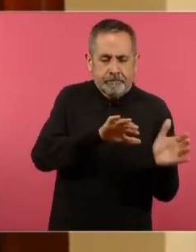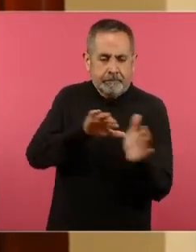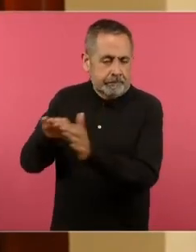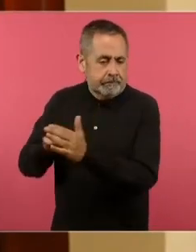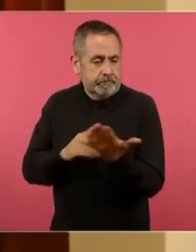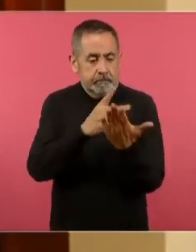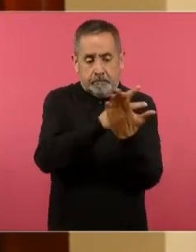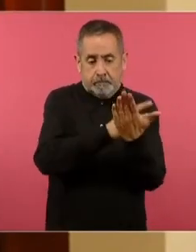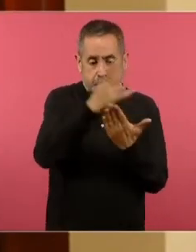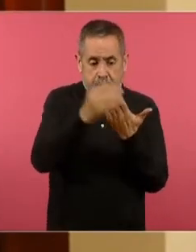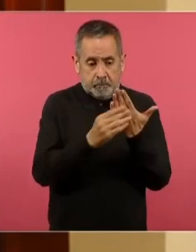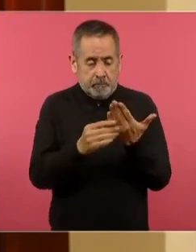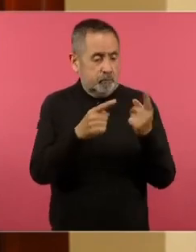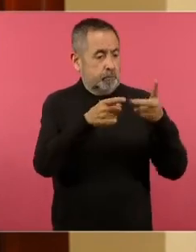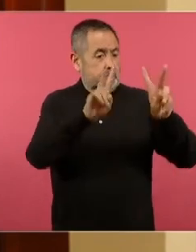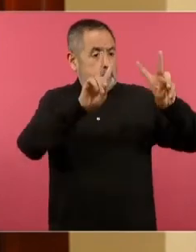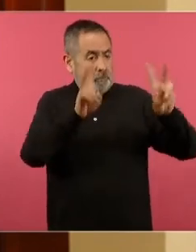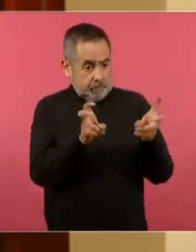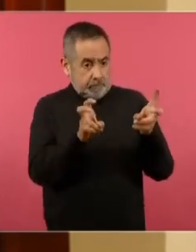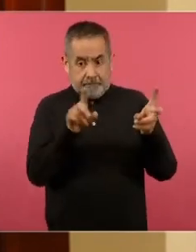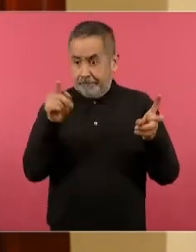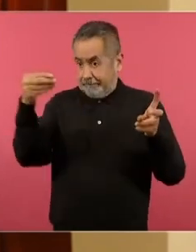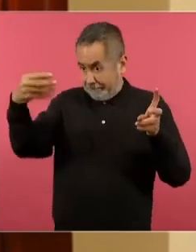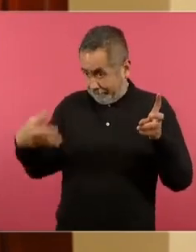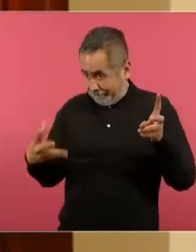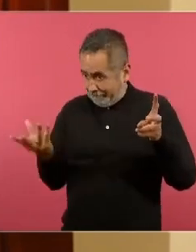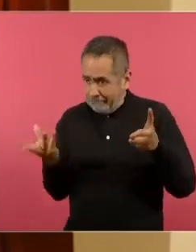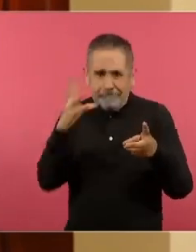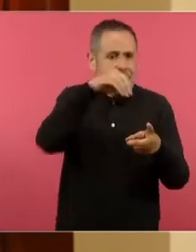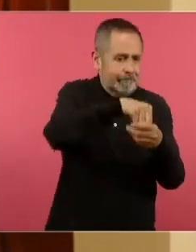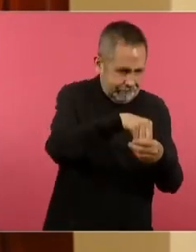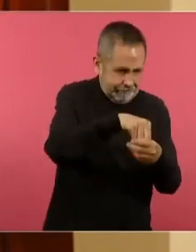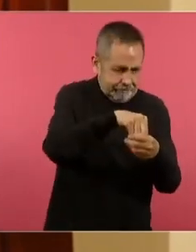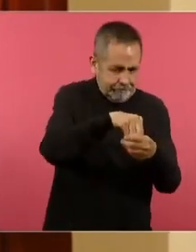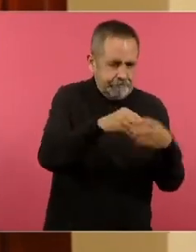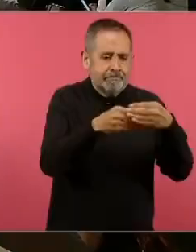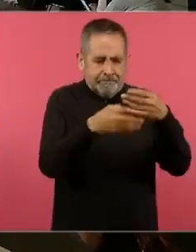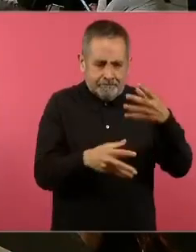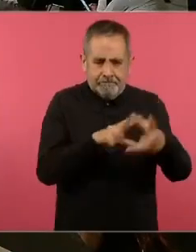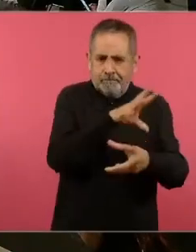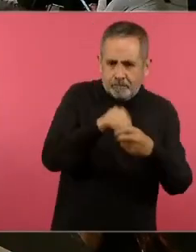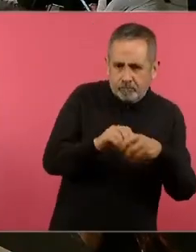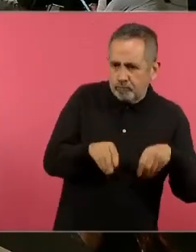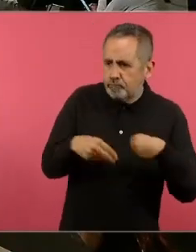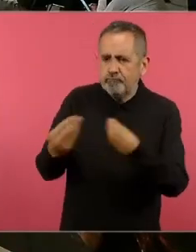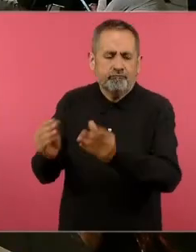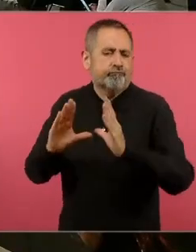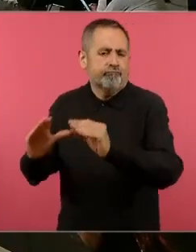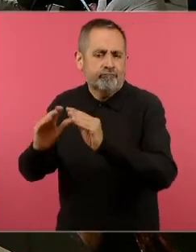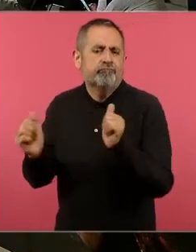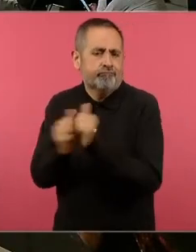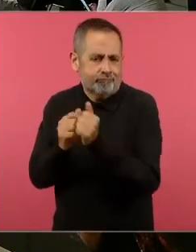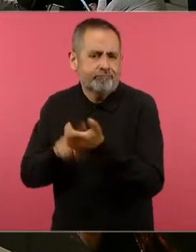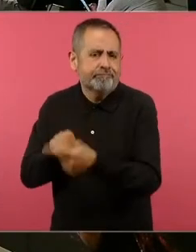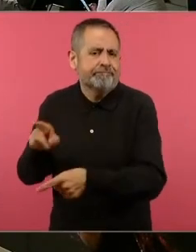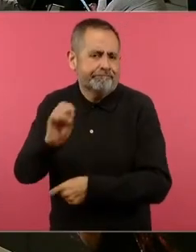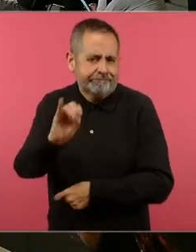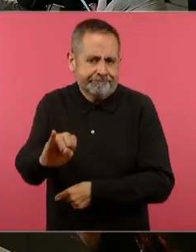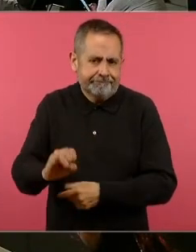vida y desde el problema de la vida cotidiana se trata de ver como la disciplina se vincula